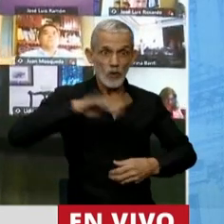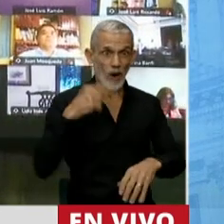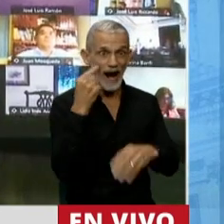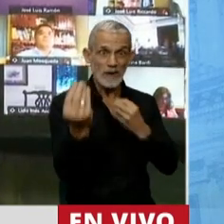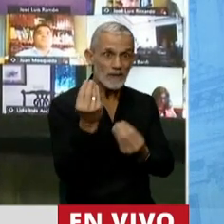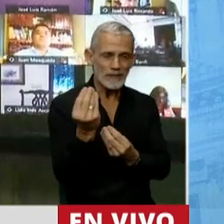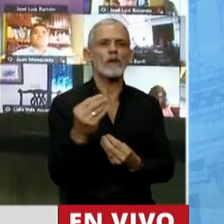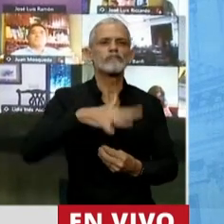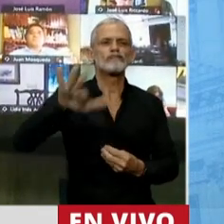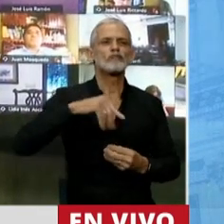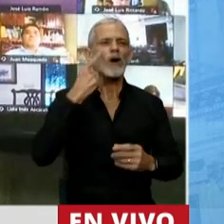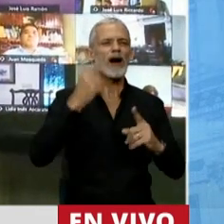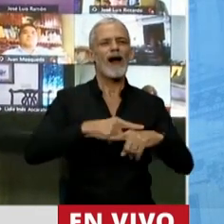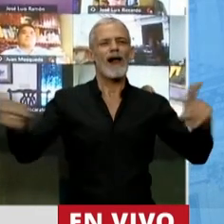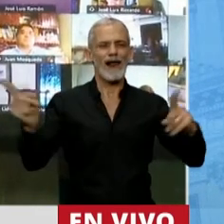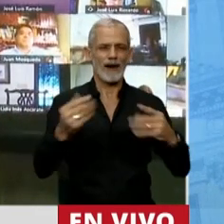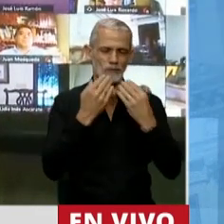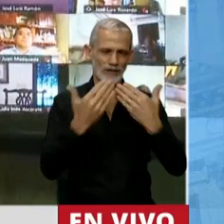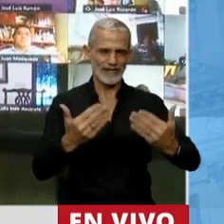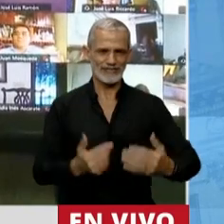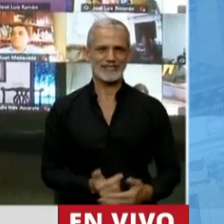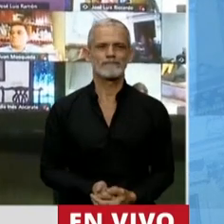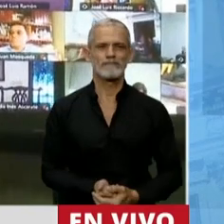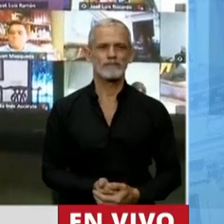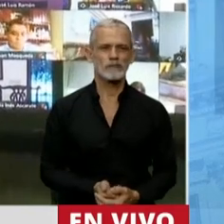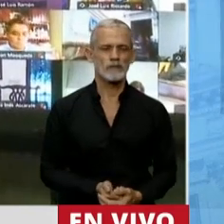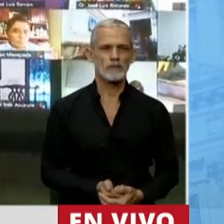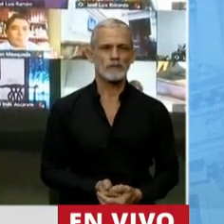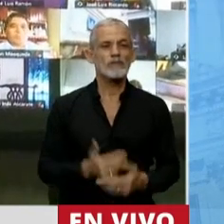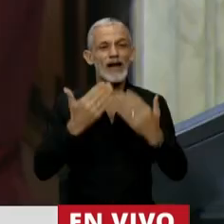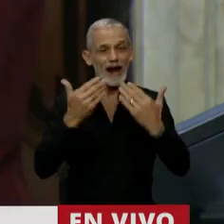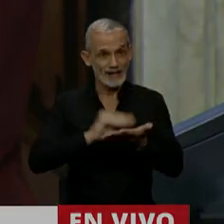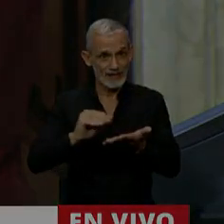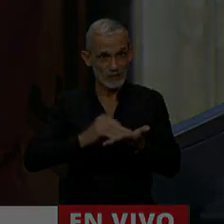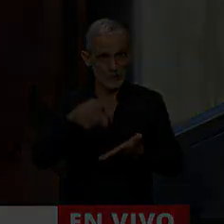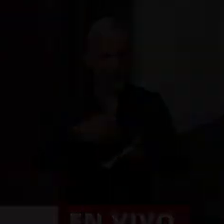habitamos un lugar sustentable. Gracias, señor presidente. Gracias, diputado.